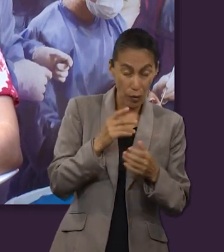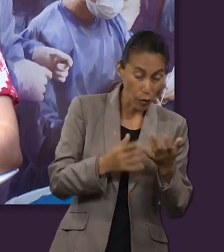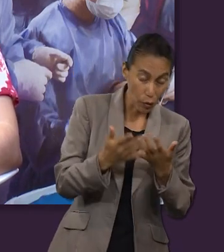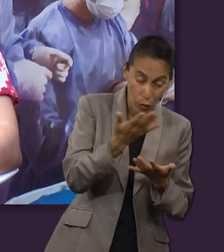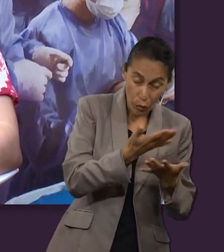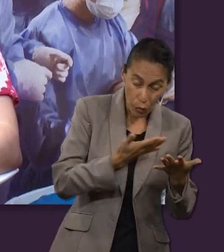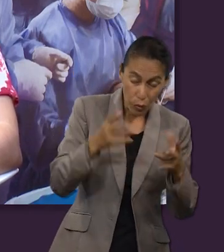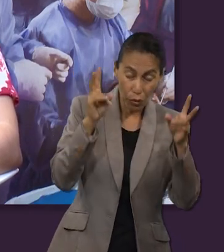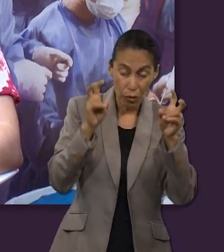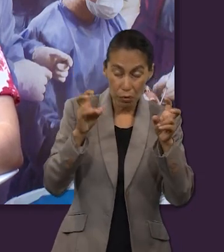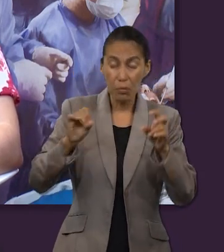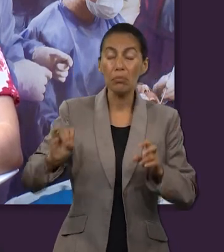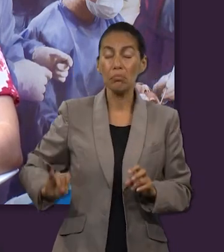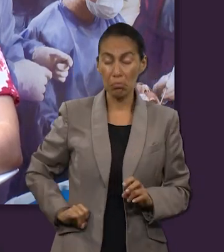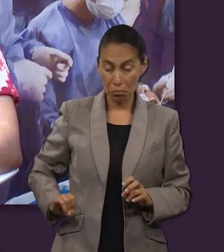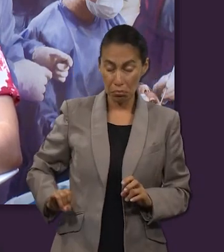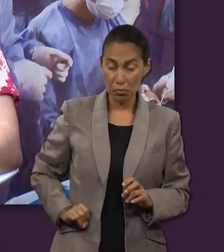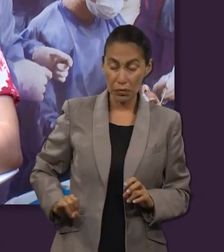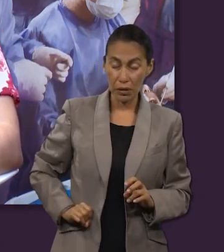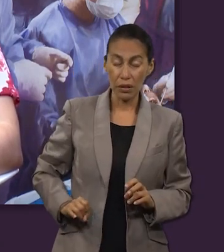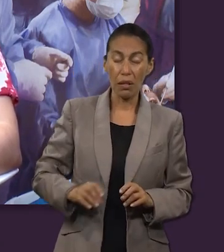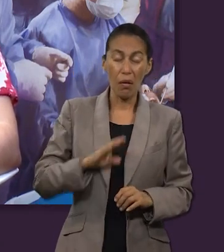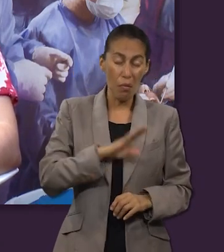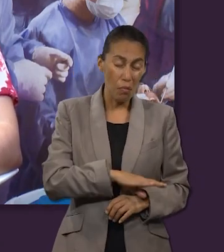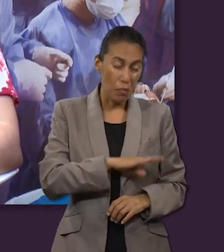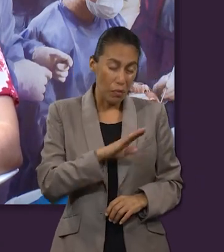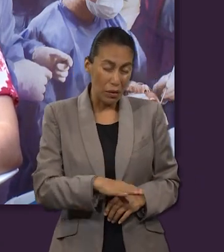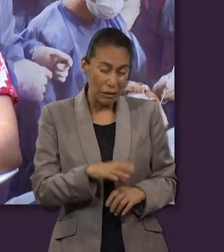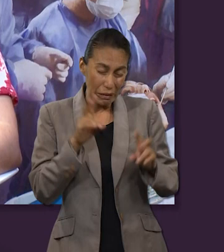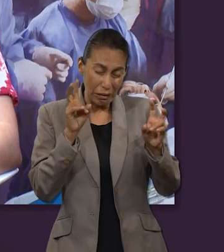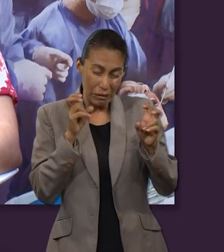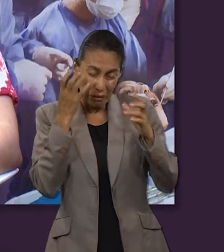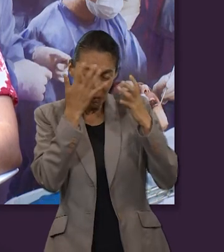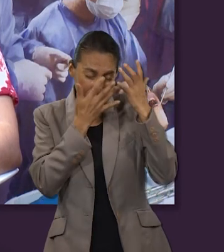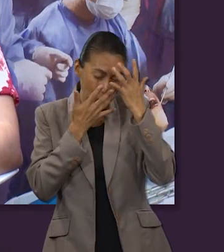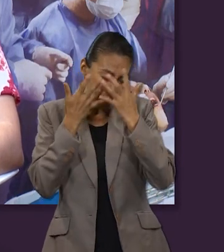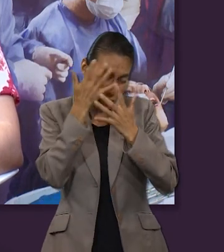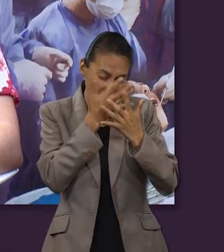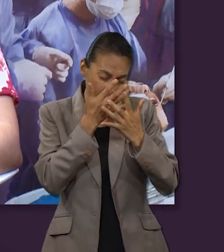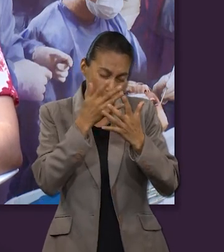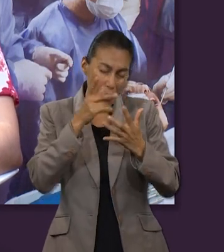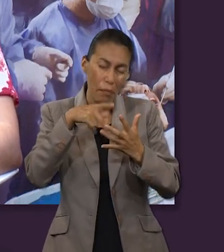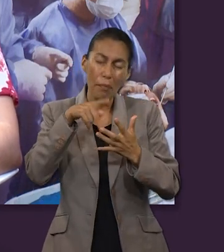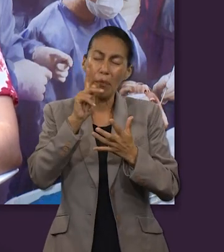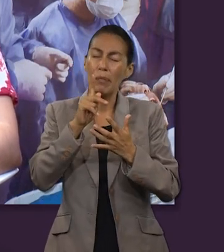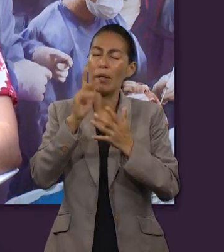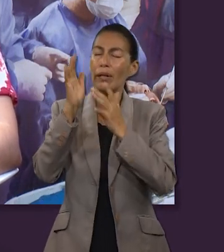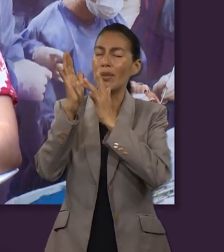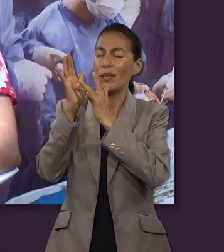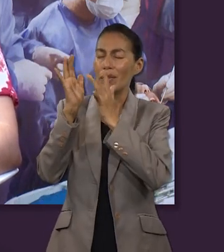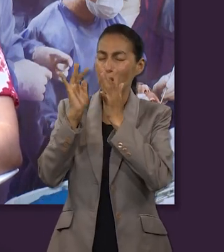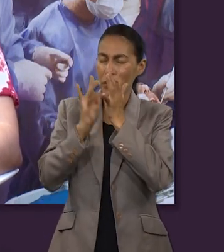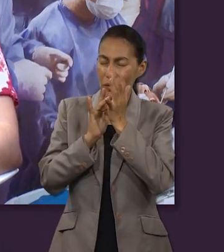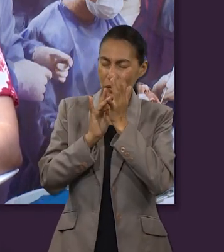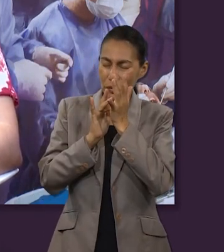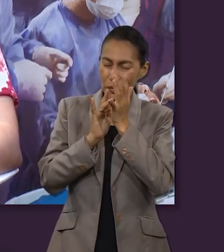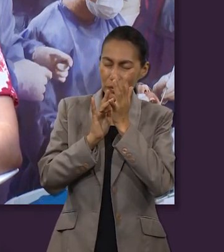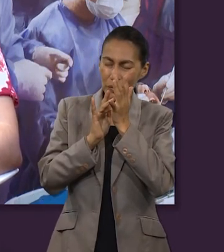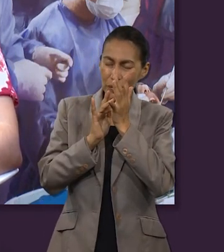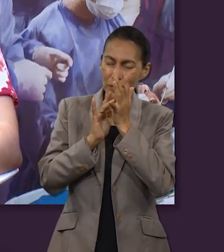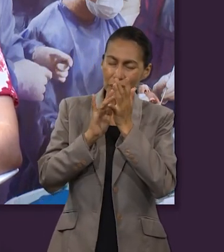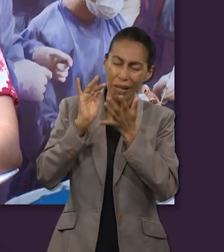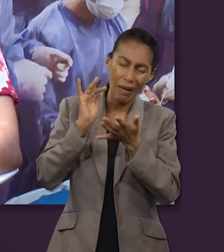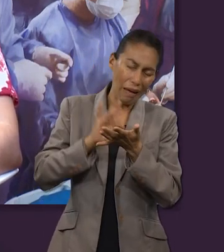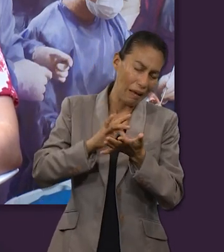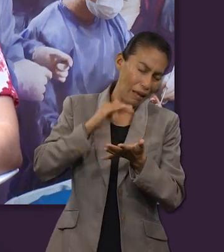tan profundo y a veces un poco confuso como es la muerte. Pero gracias porque a través de